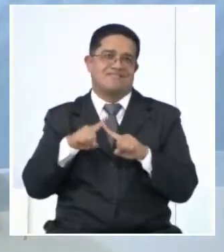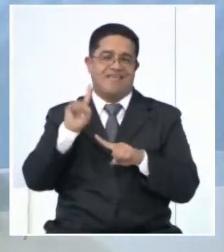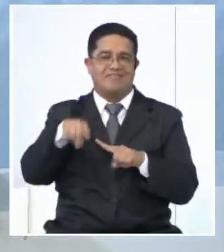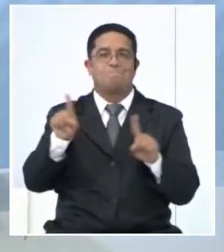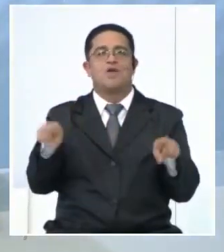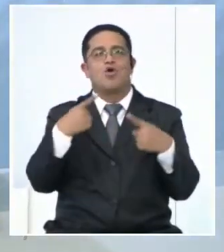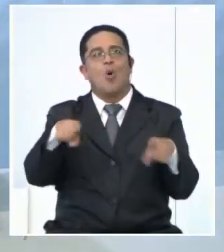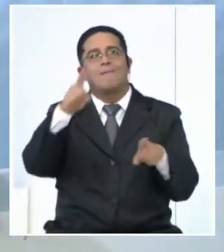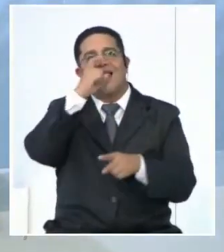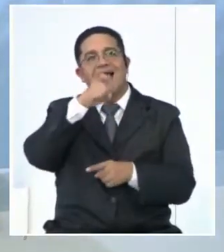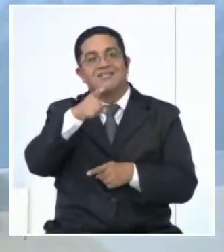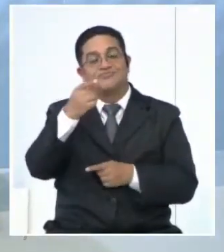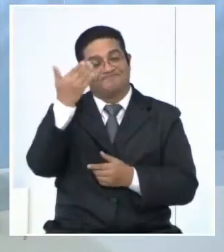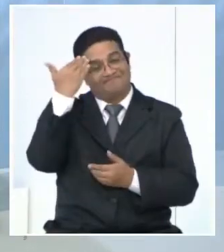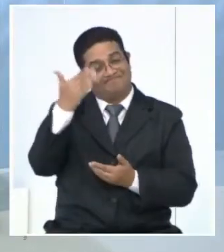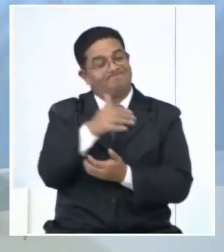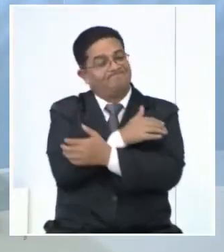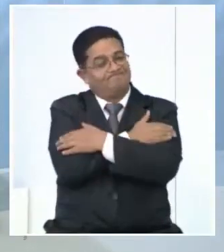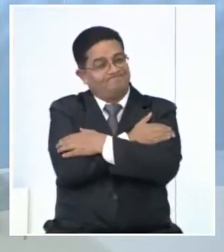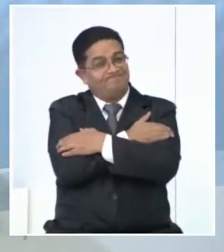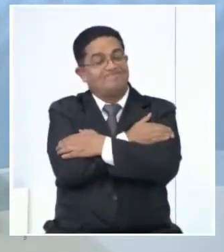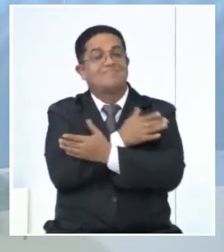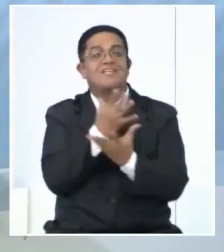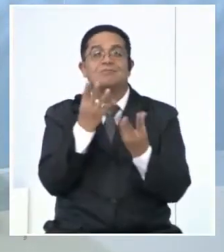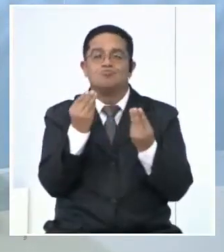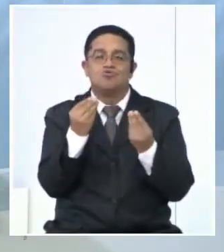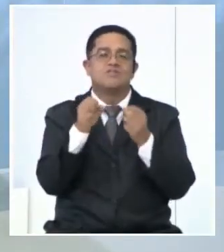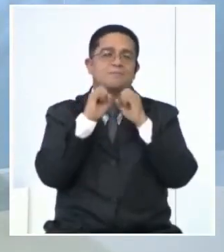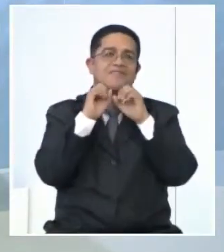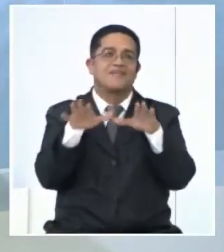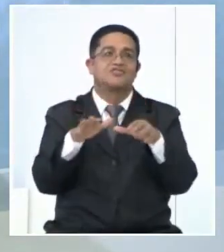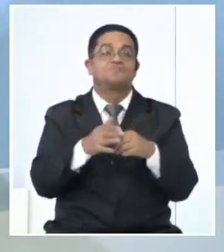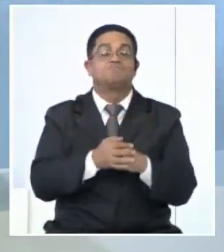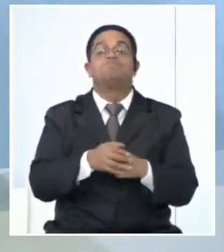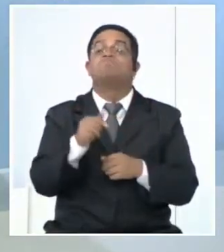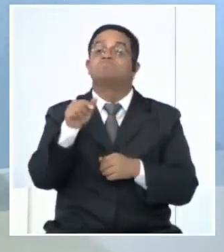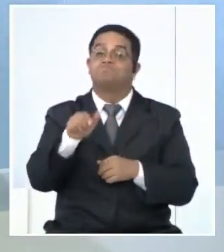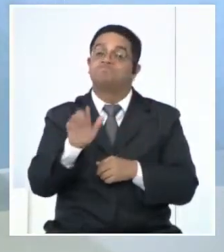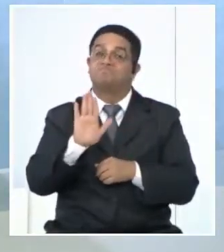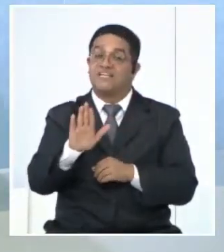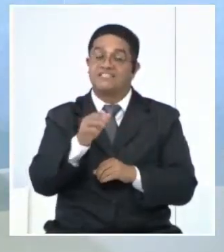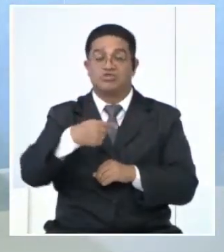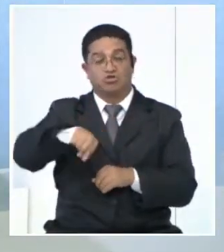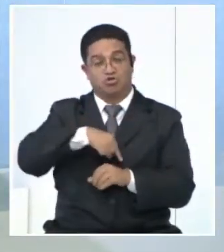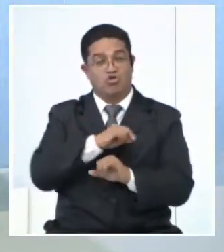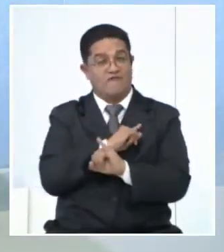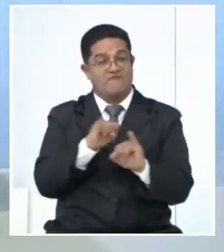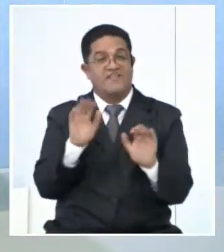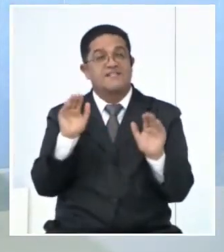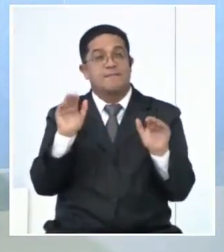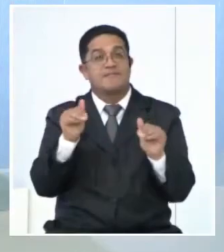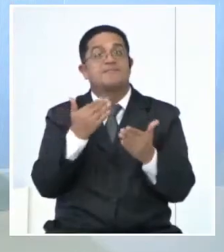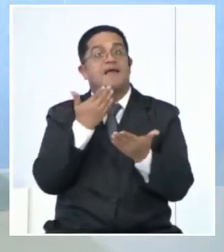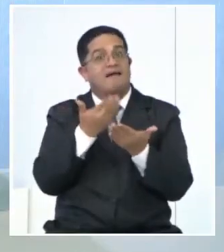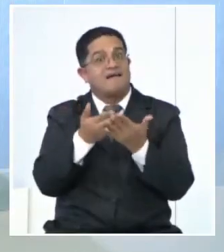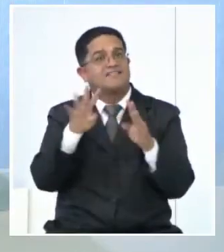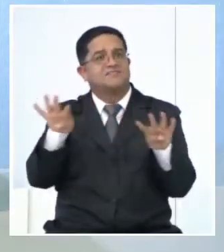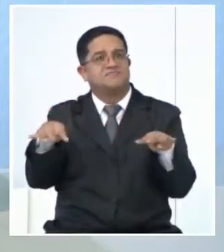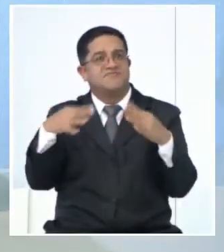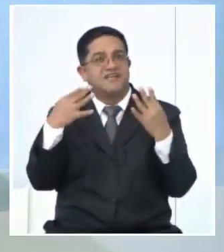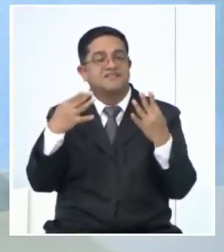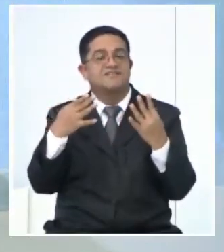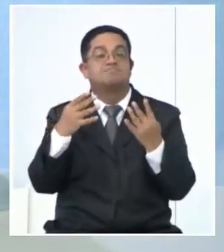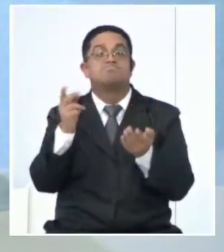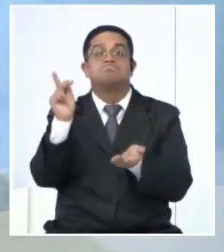cumpleaños. Le mando un abrazo fuerte y muchas bendiciones. De esta manera nos despedimos el día de hoy agradeciendo la sintonía,